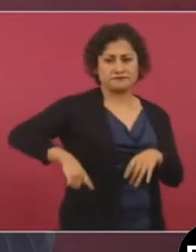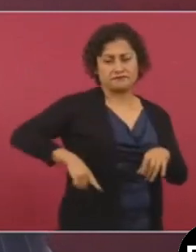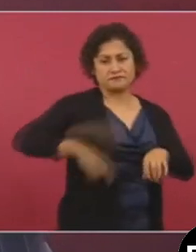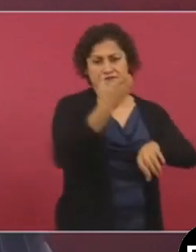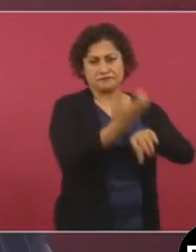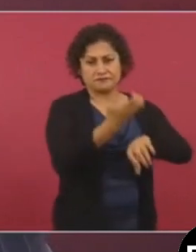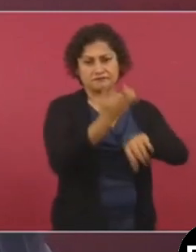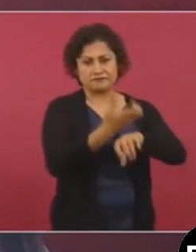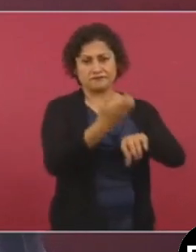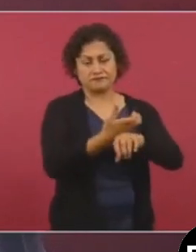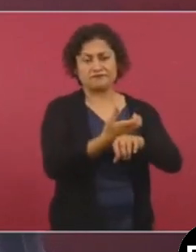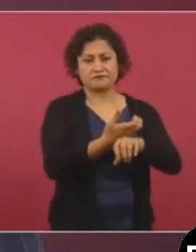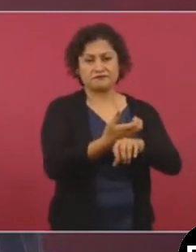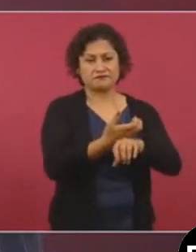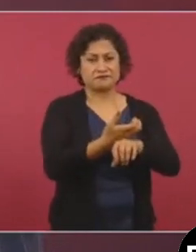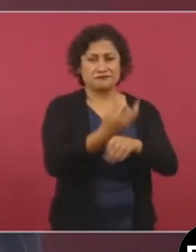la pasan cuestionándonos.